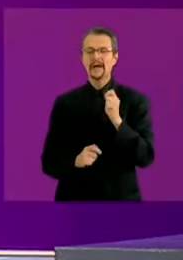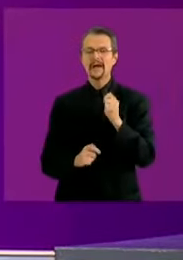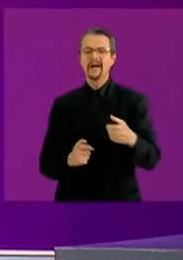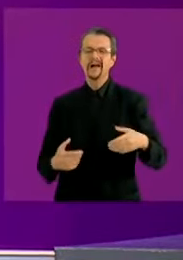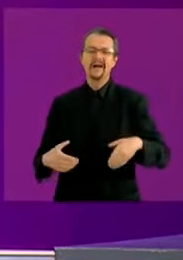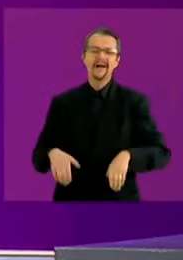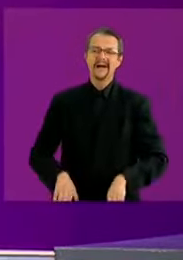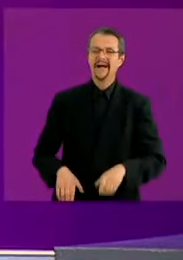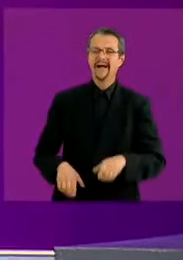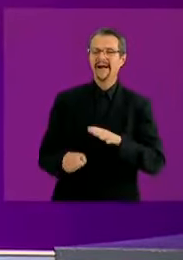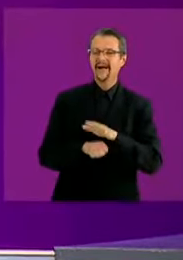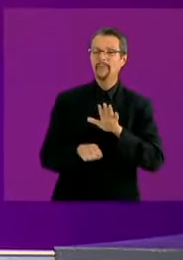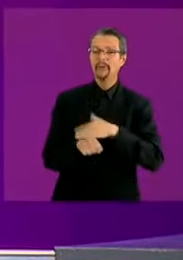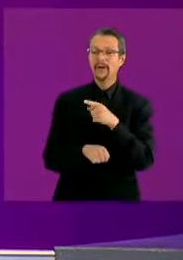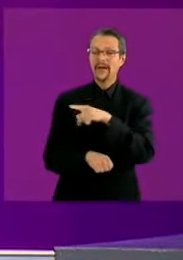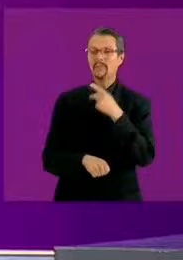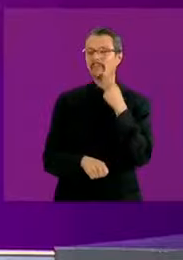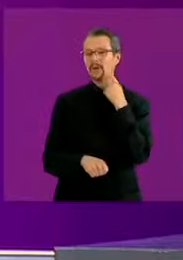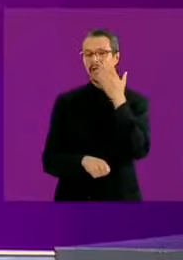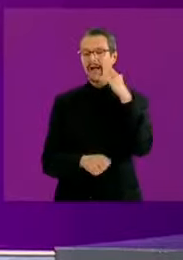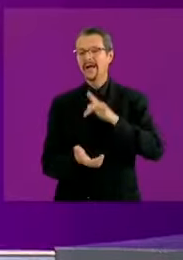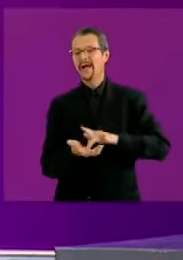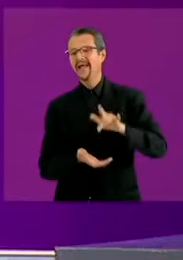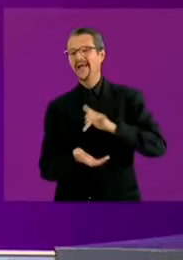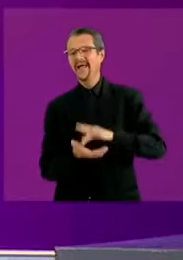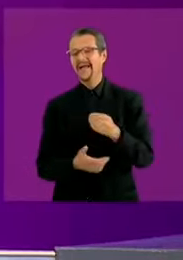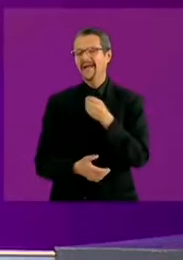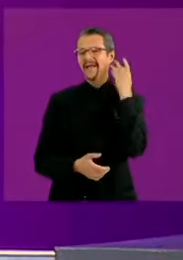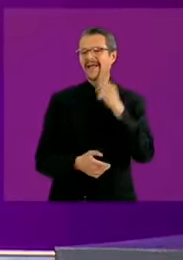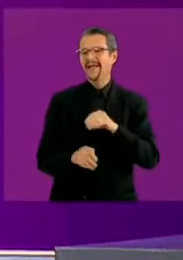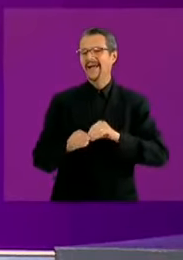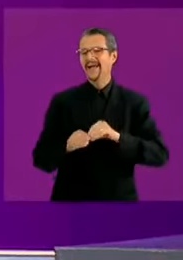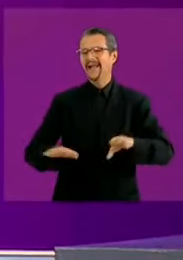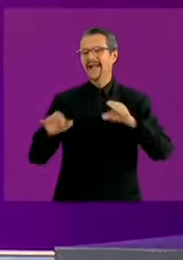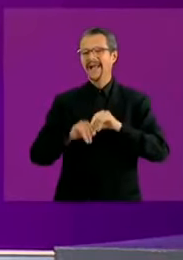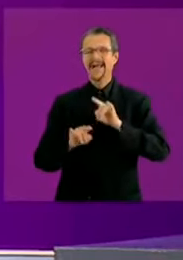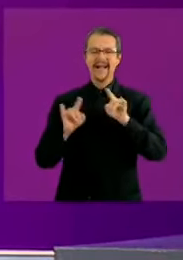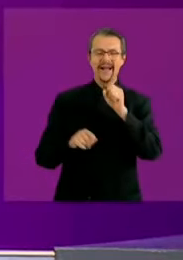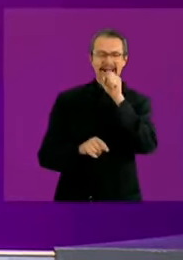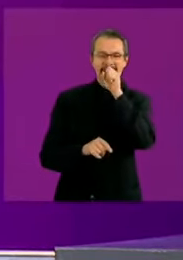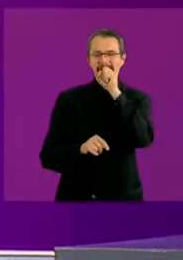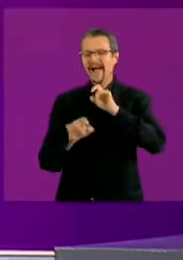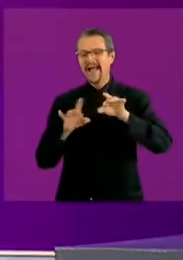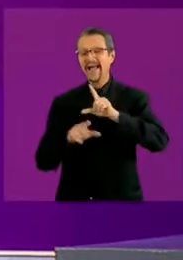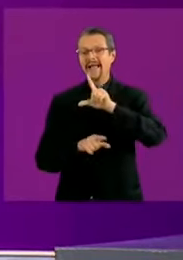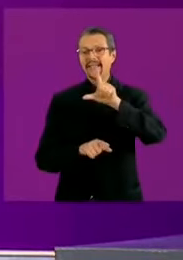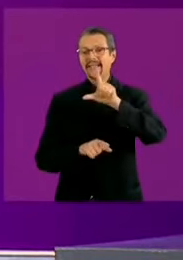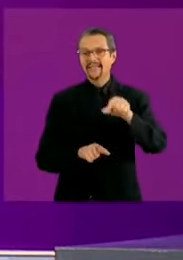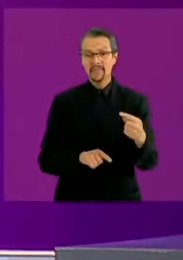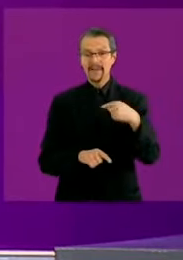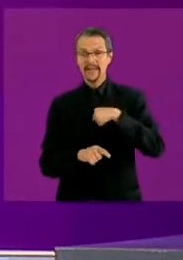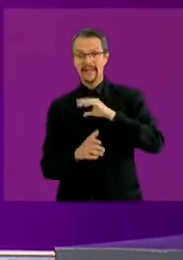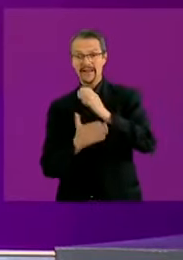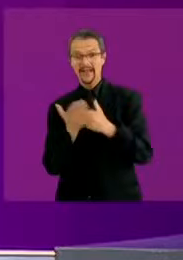política millonaria llena de espectaculares y que llegan a tener esos contratos que no deberían de tener. Hay que transparentar todos los